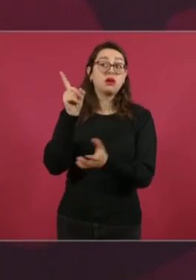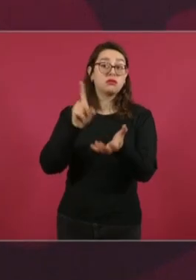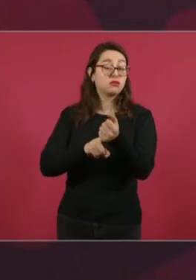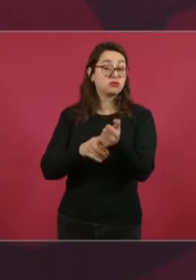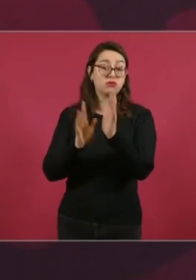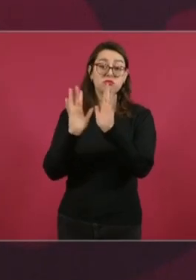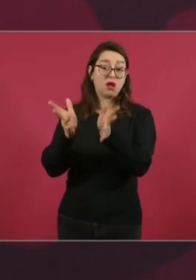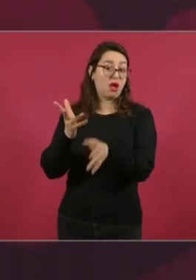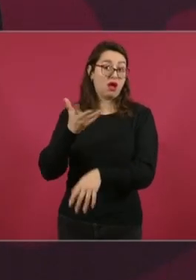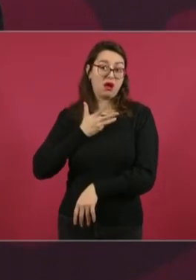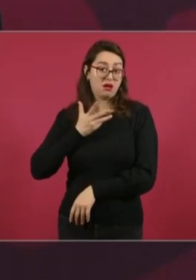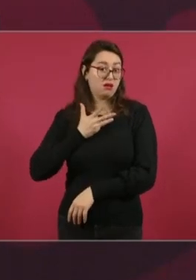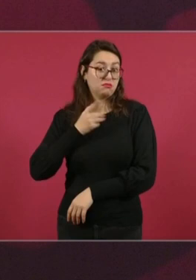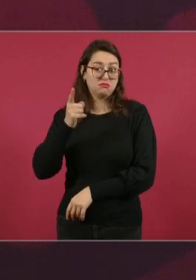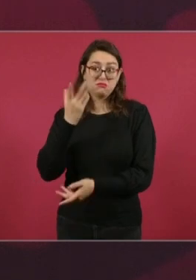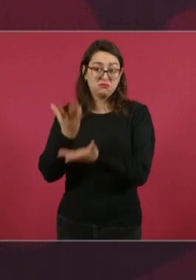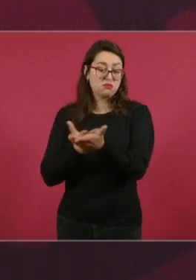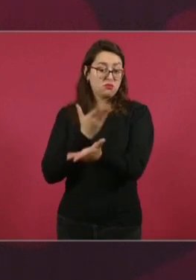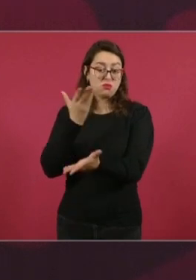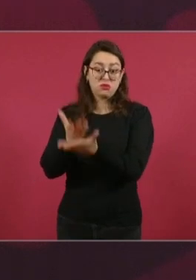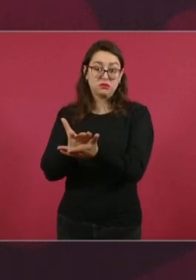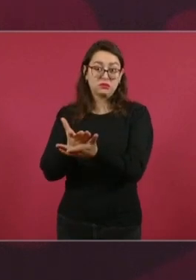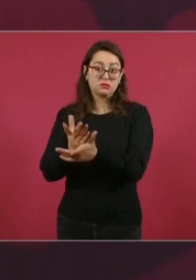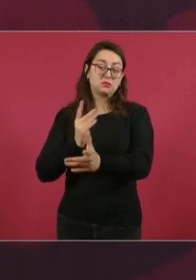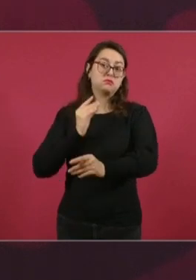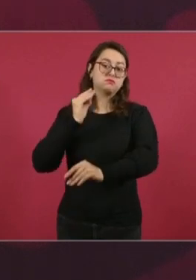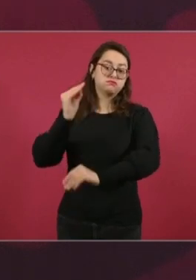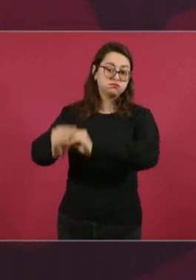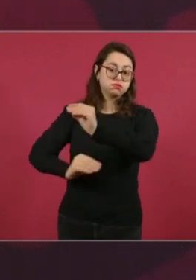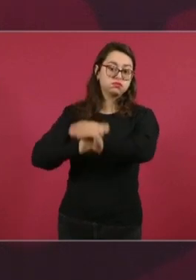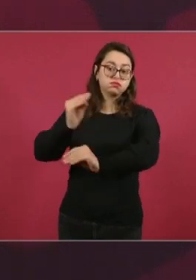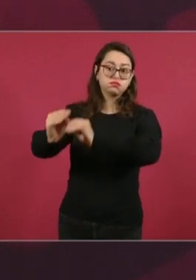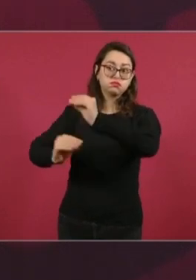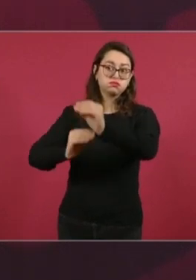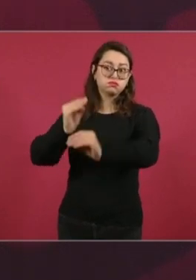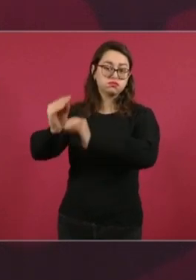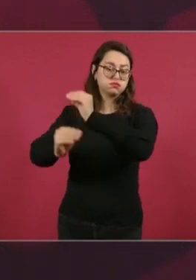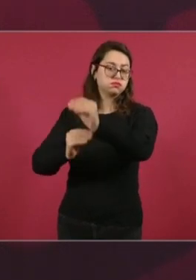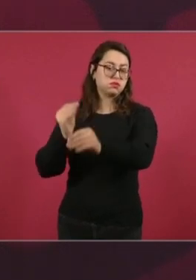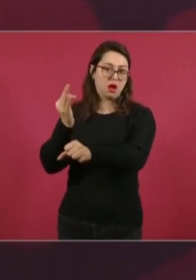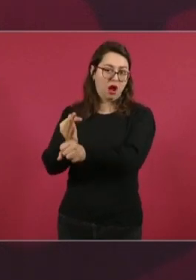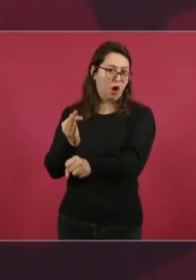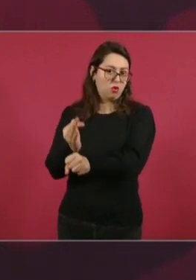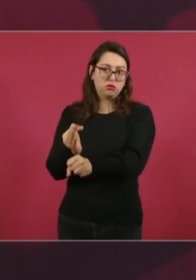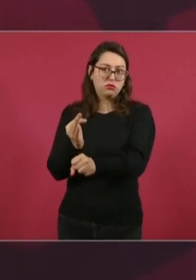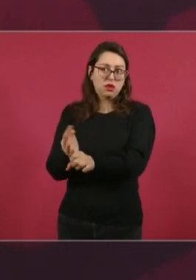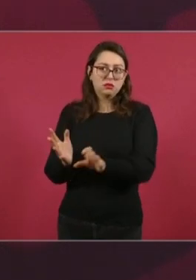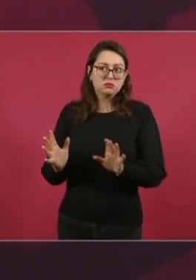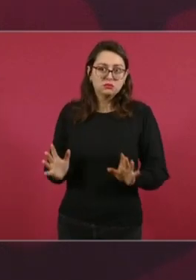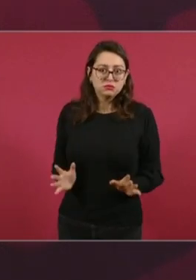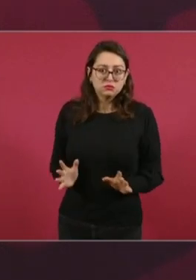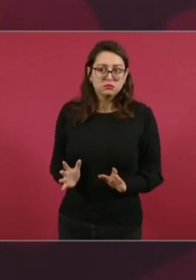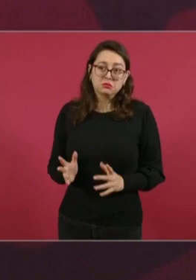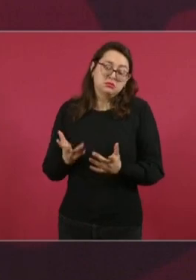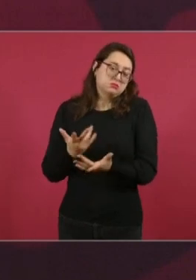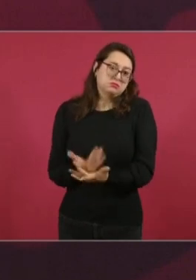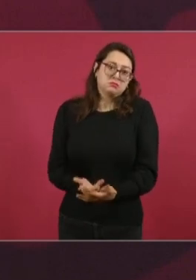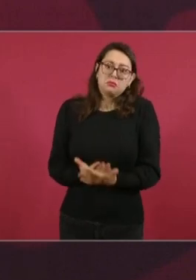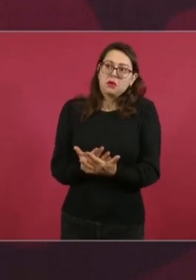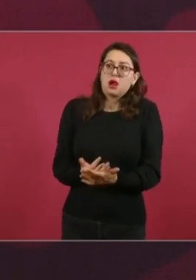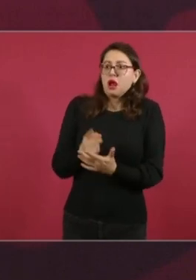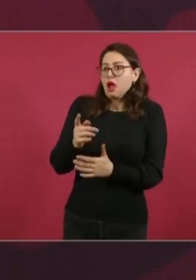esta propuesta y que se invite a empresarios, a todos,